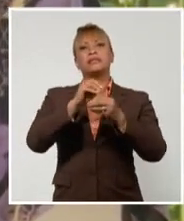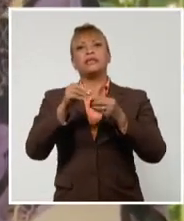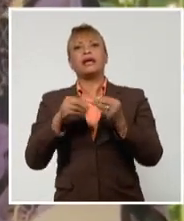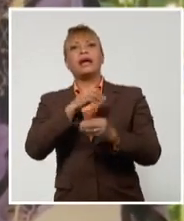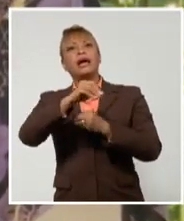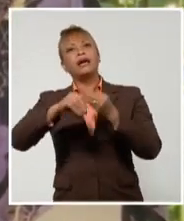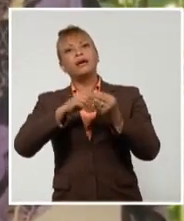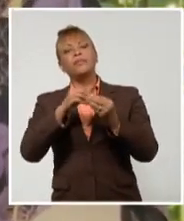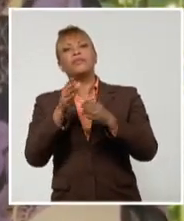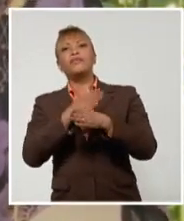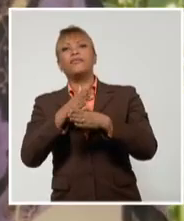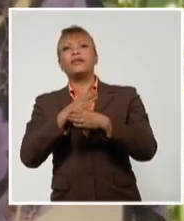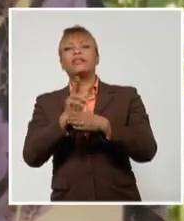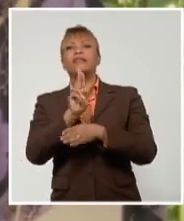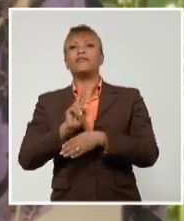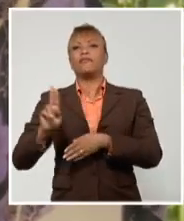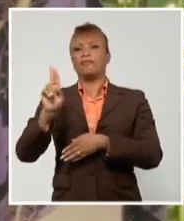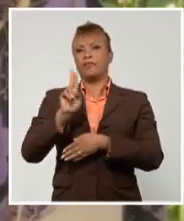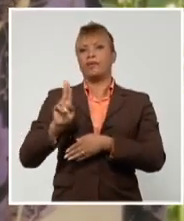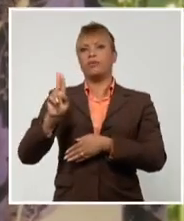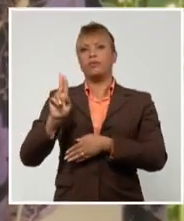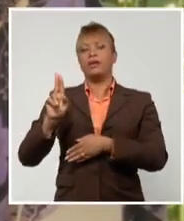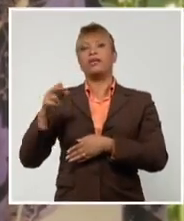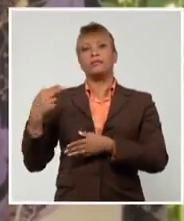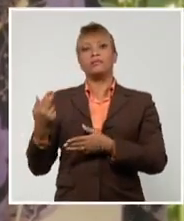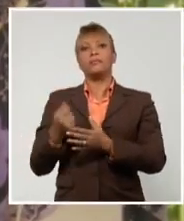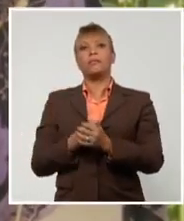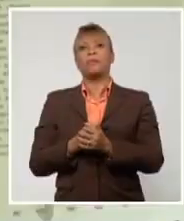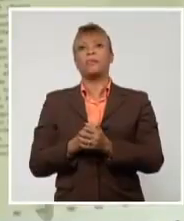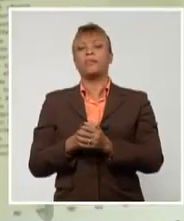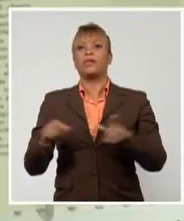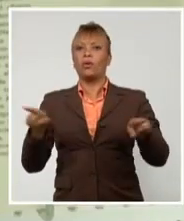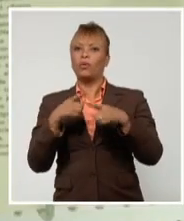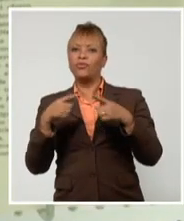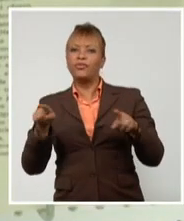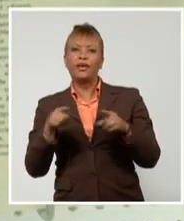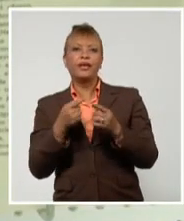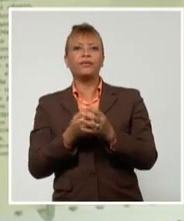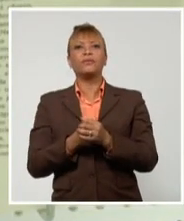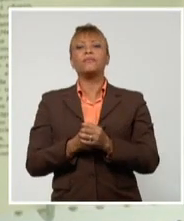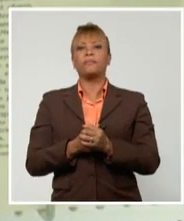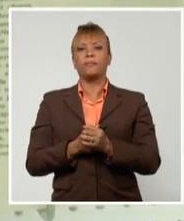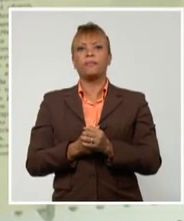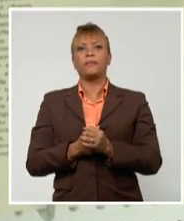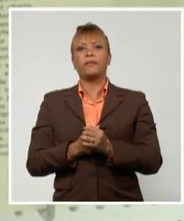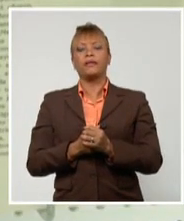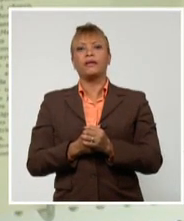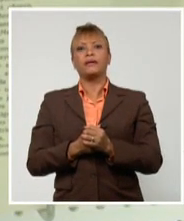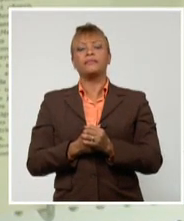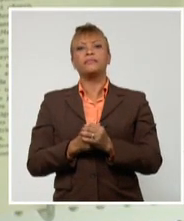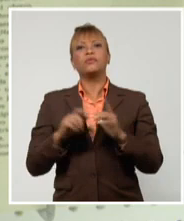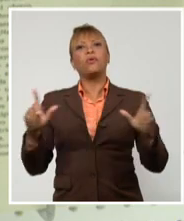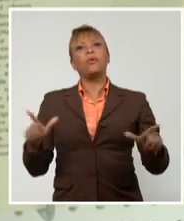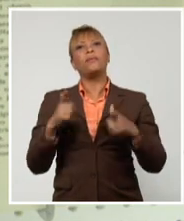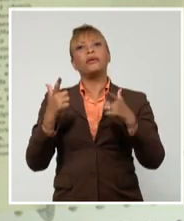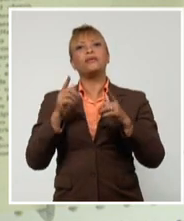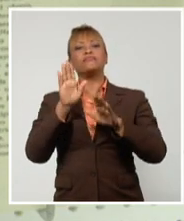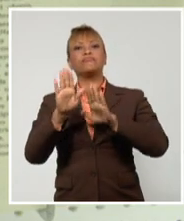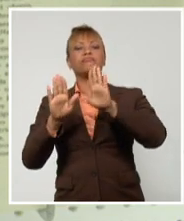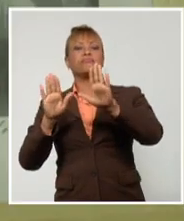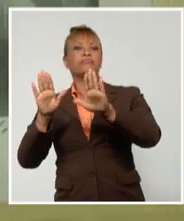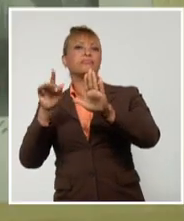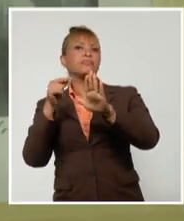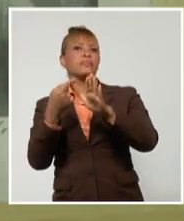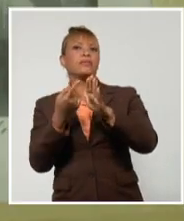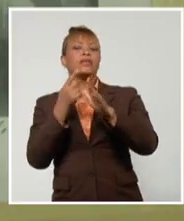facultades, se hacían conciertos. Como parte del homenaje quedó inaugurada la exposición José Antonio Echeverría,